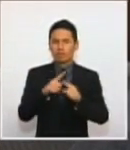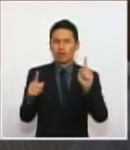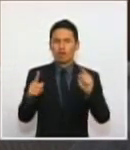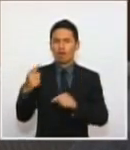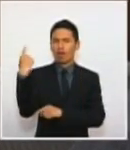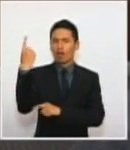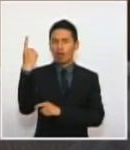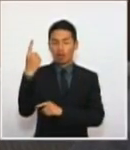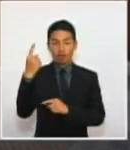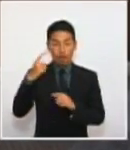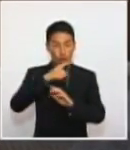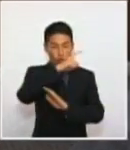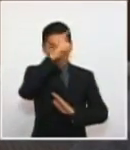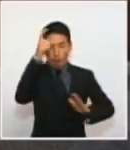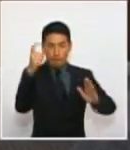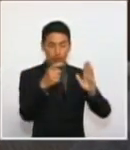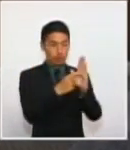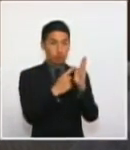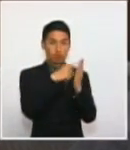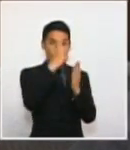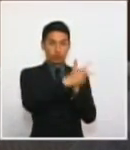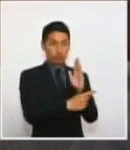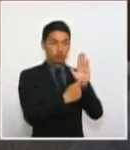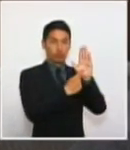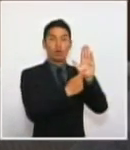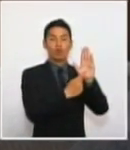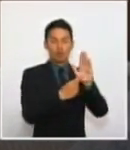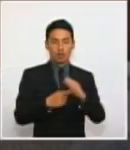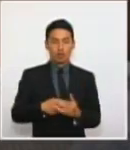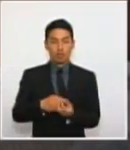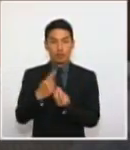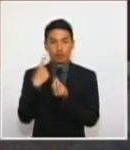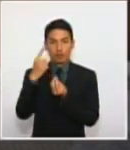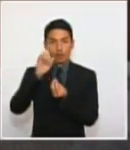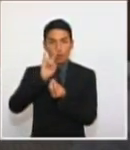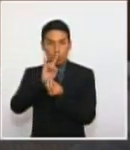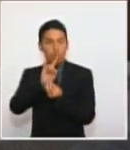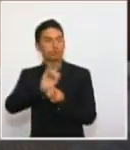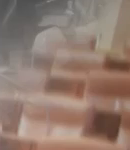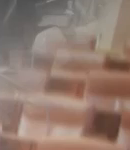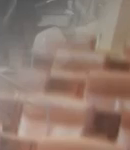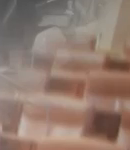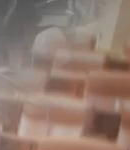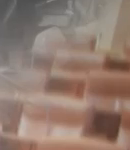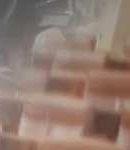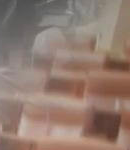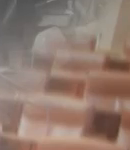proyecto es un proyecto que el partido de la U respalda totalmente, señor presidente.